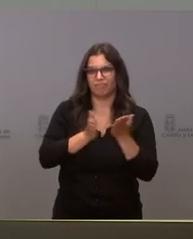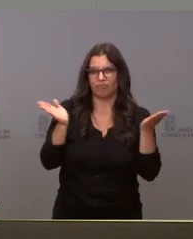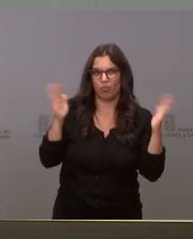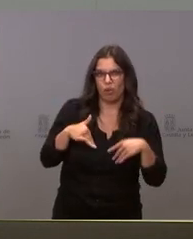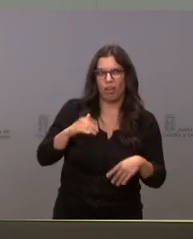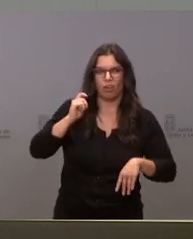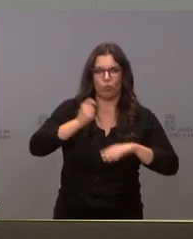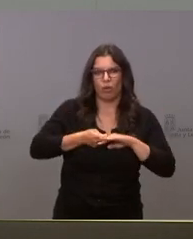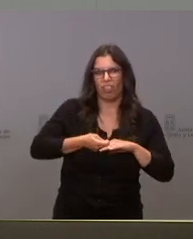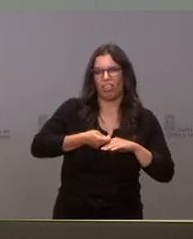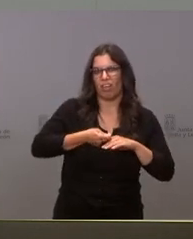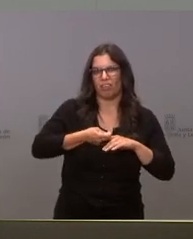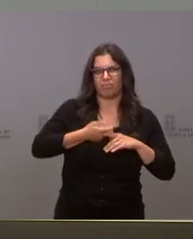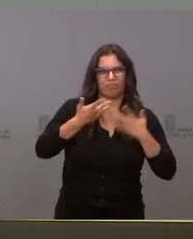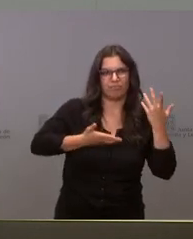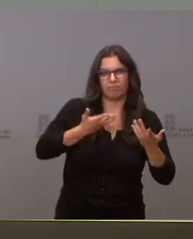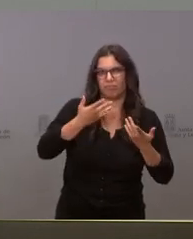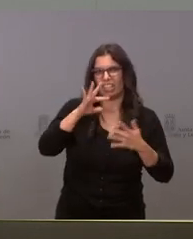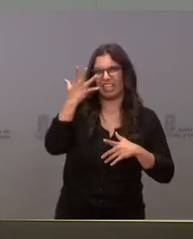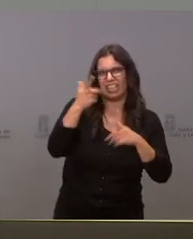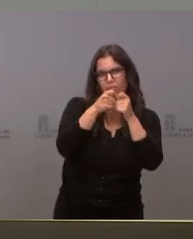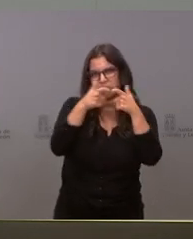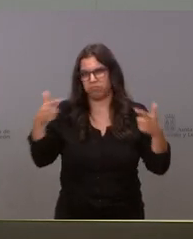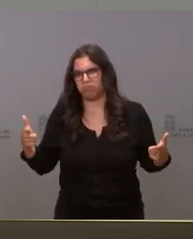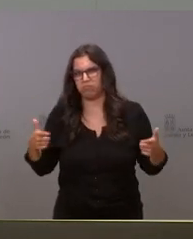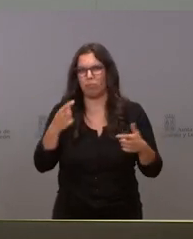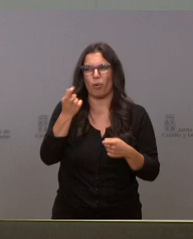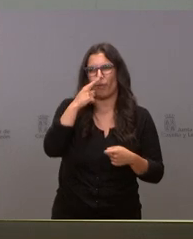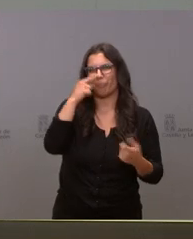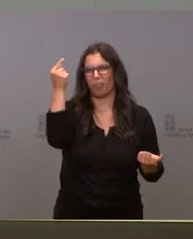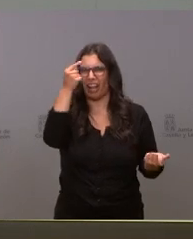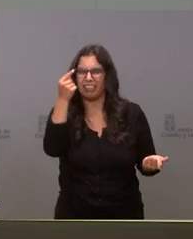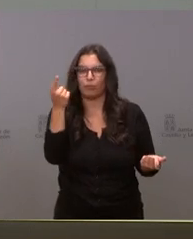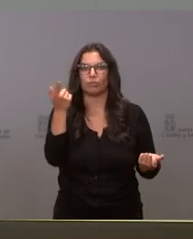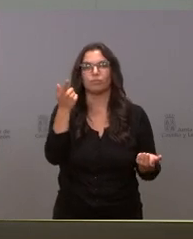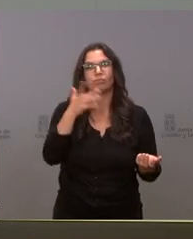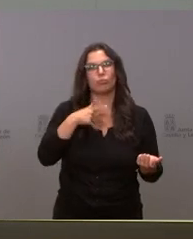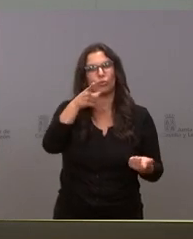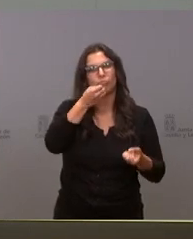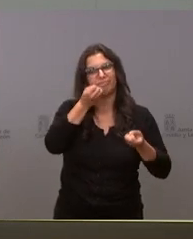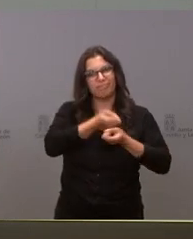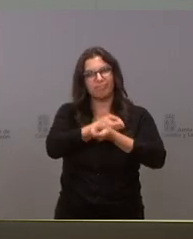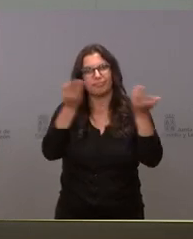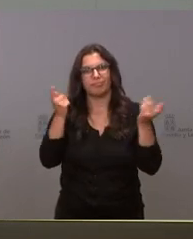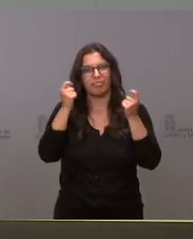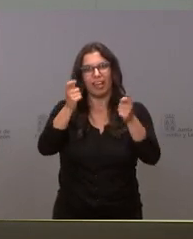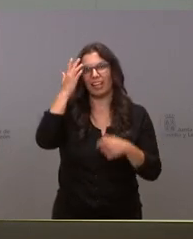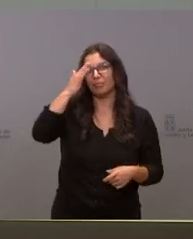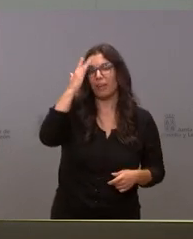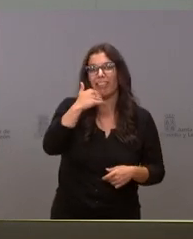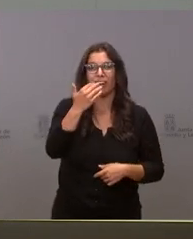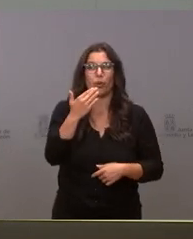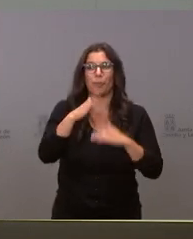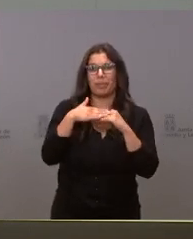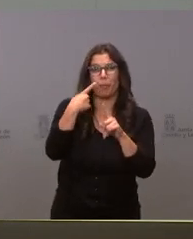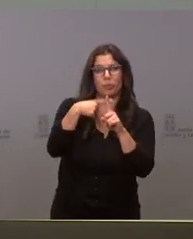una quinta ola en sus palabras se deduce cierto pesimismo no sé si puede transmitir algún mensaje de esperanza o